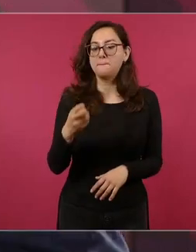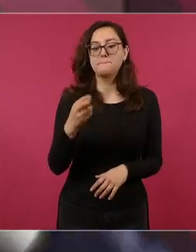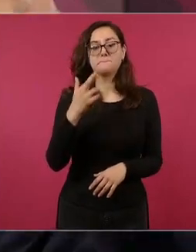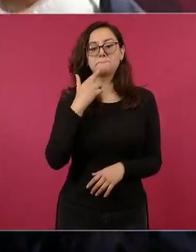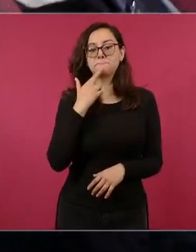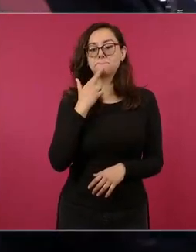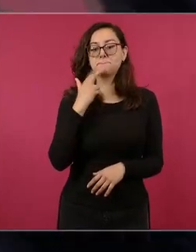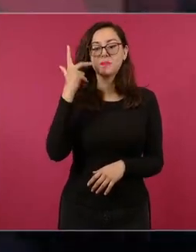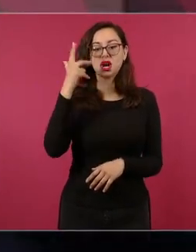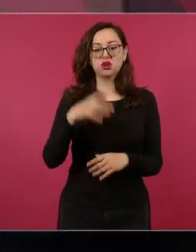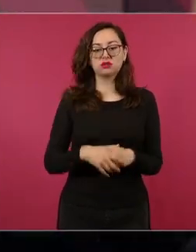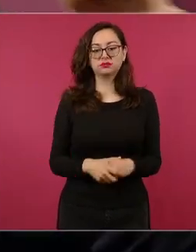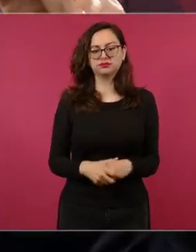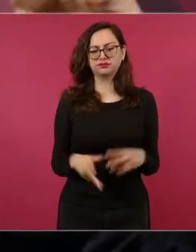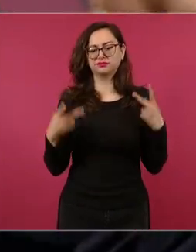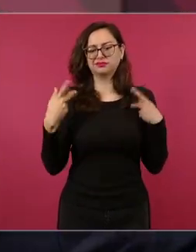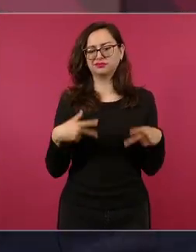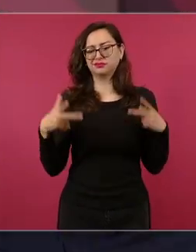entonces el pueblo sabe